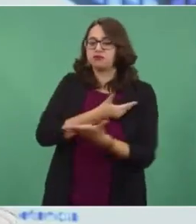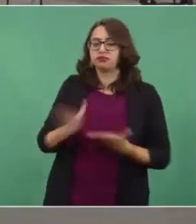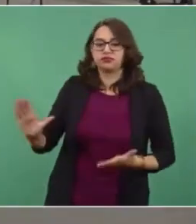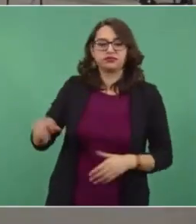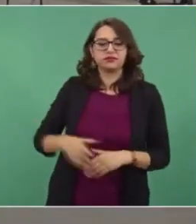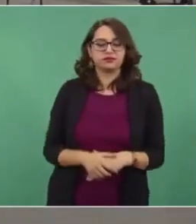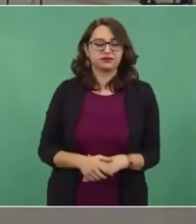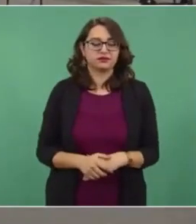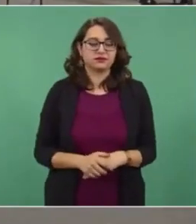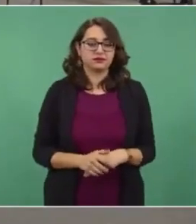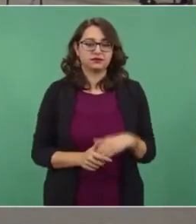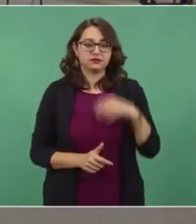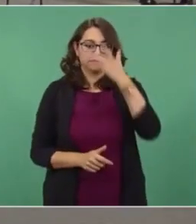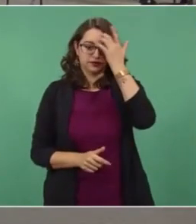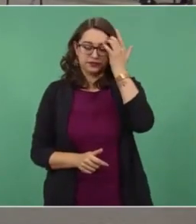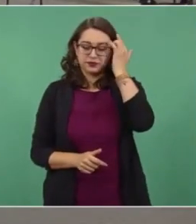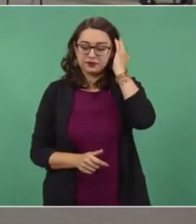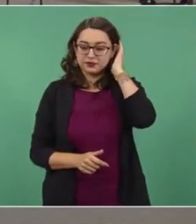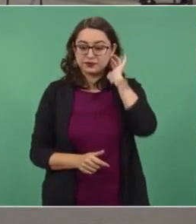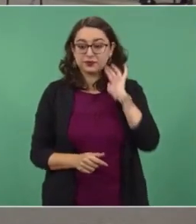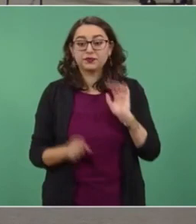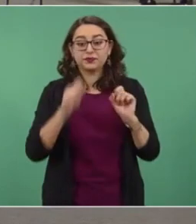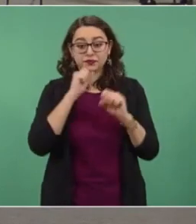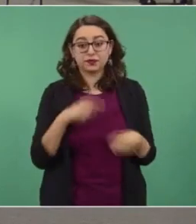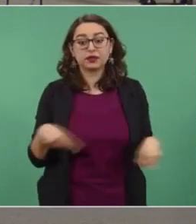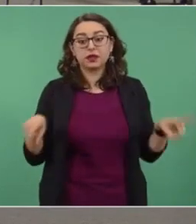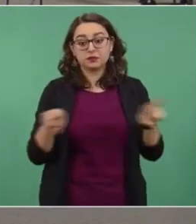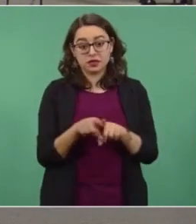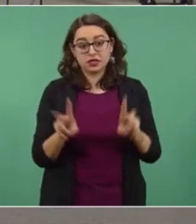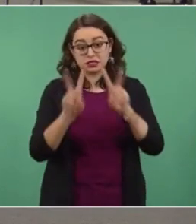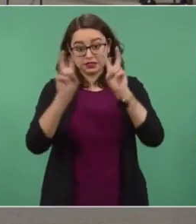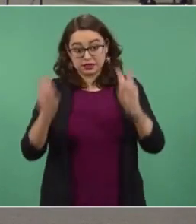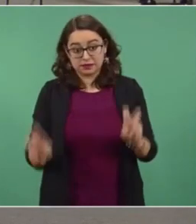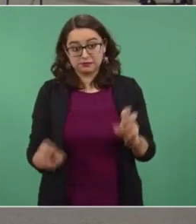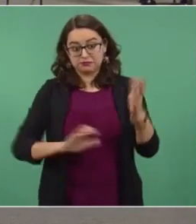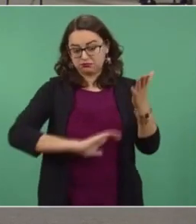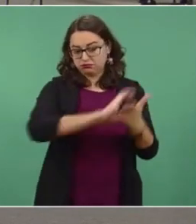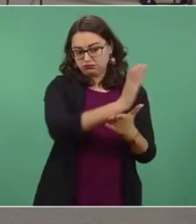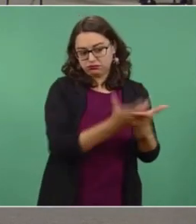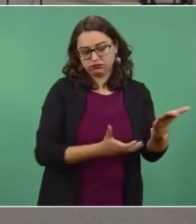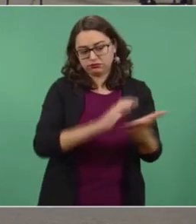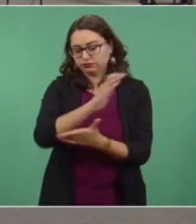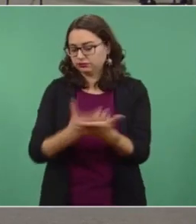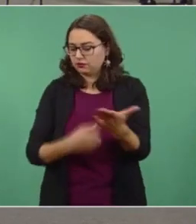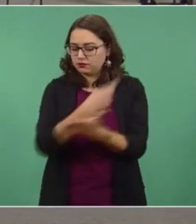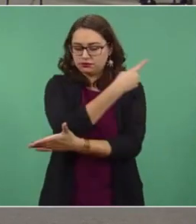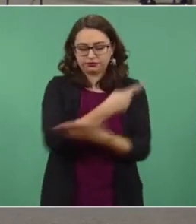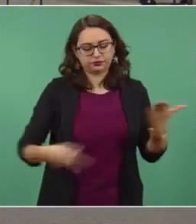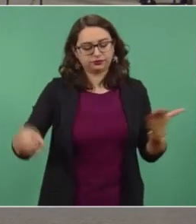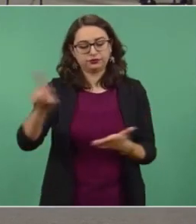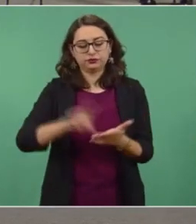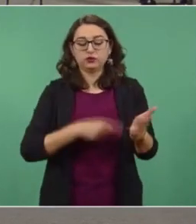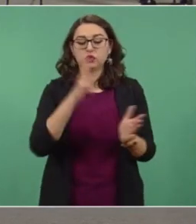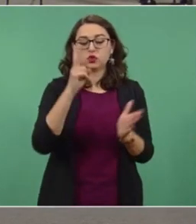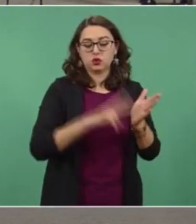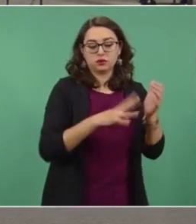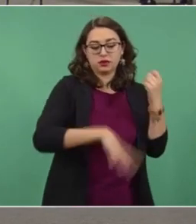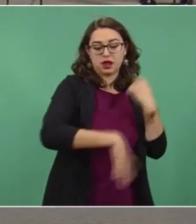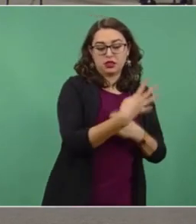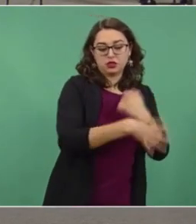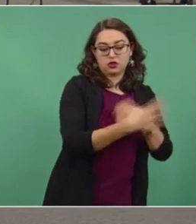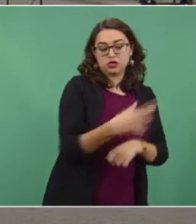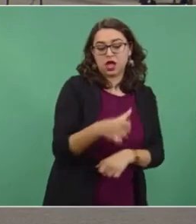esta reforma plantea cancelar los contratos. Desde el 2014 hasta el 2018